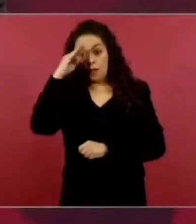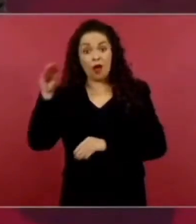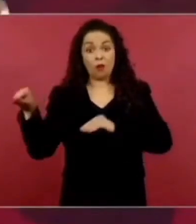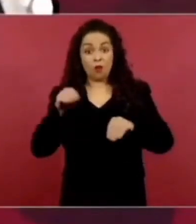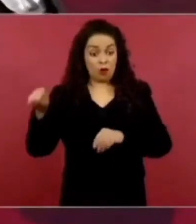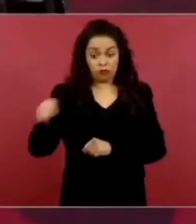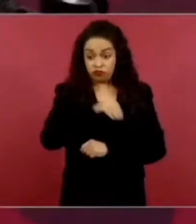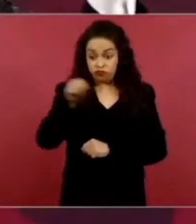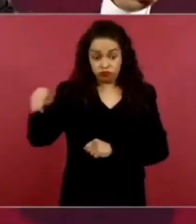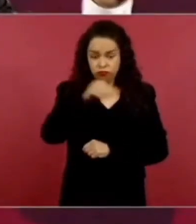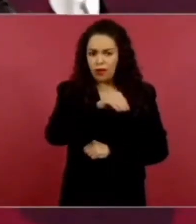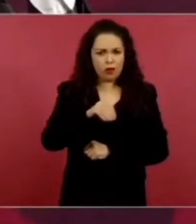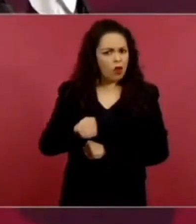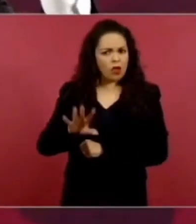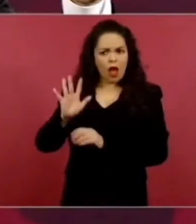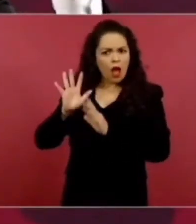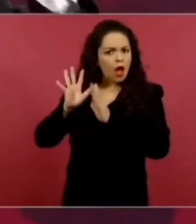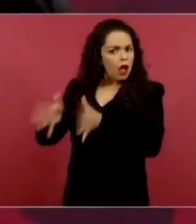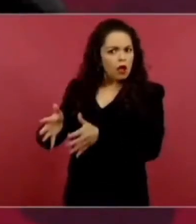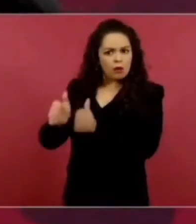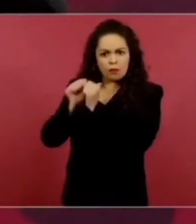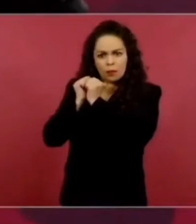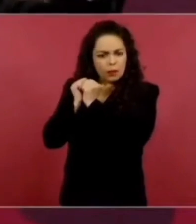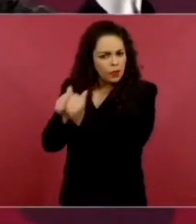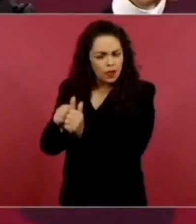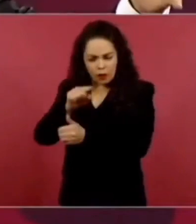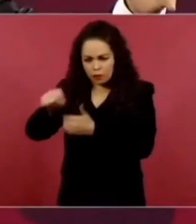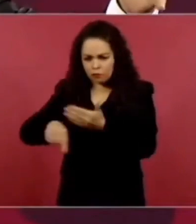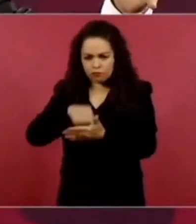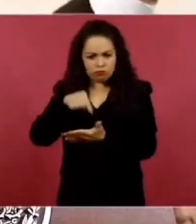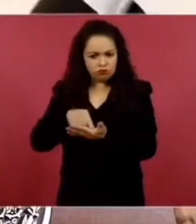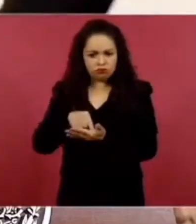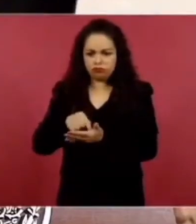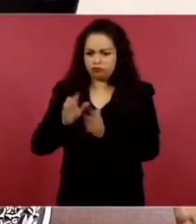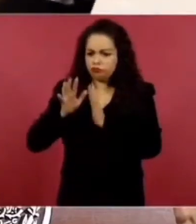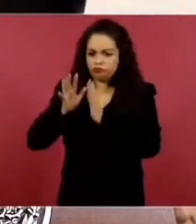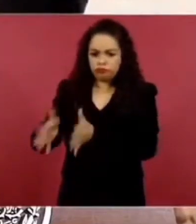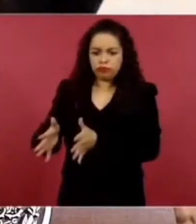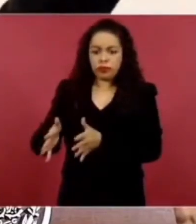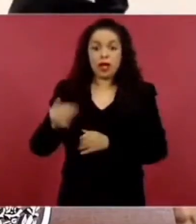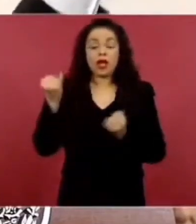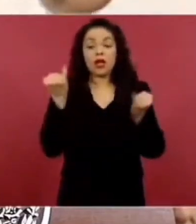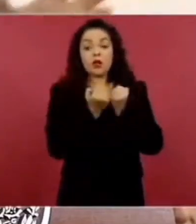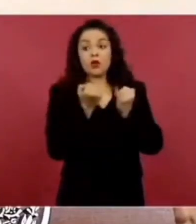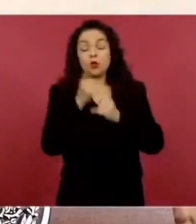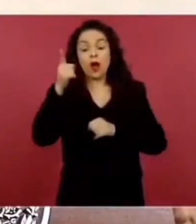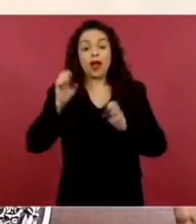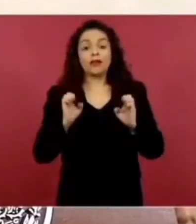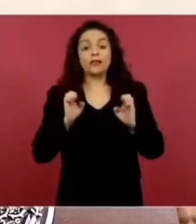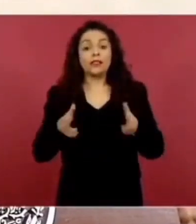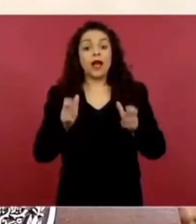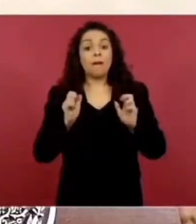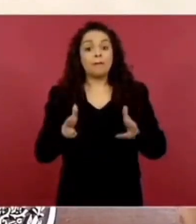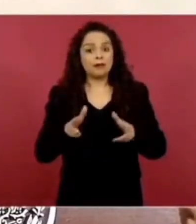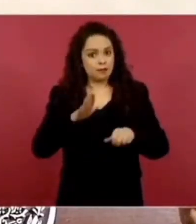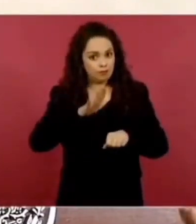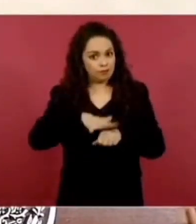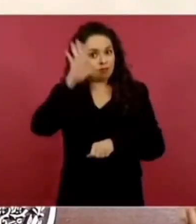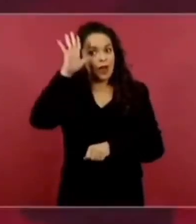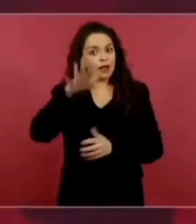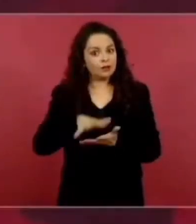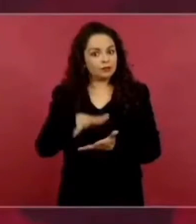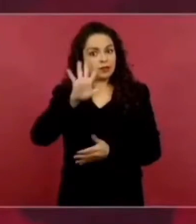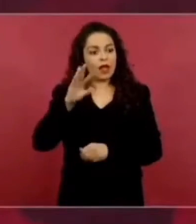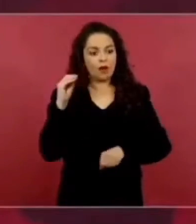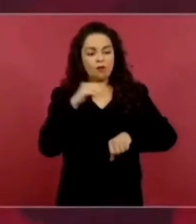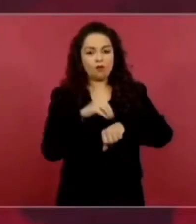y en Chiapas vamos a tener ya un número importante de cuarteles en todo